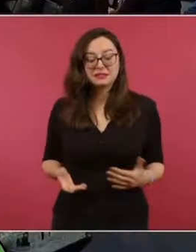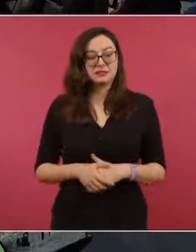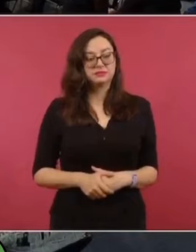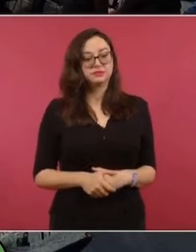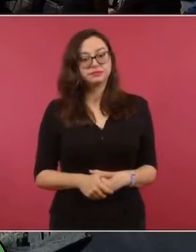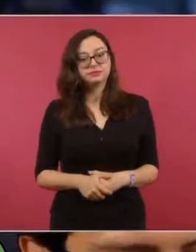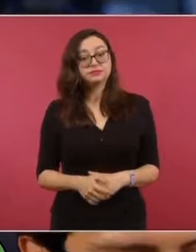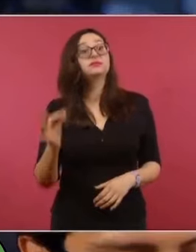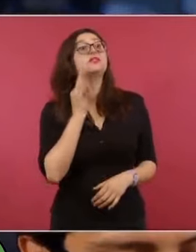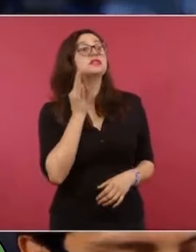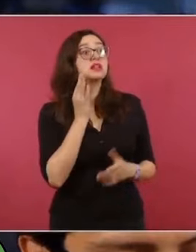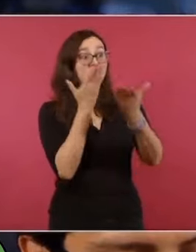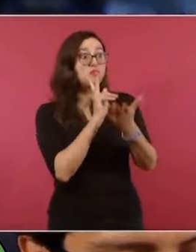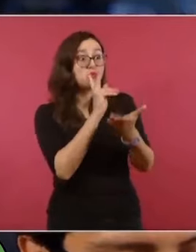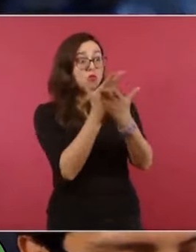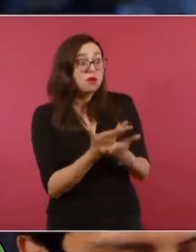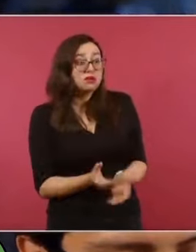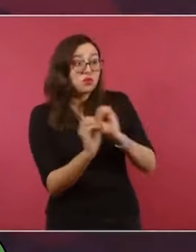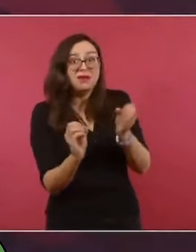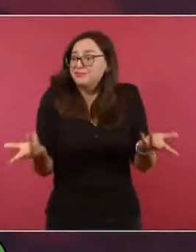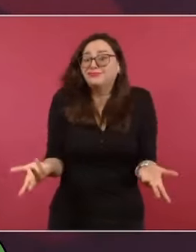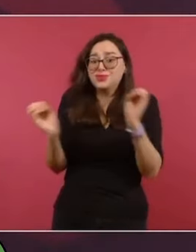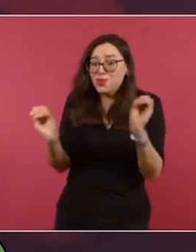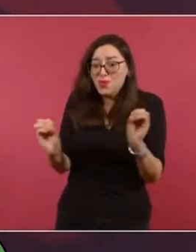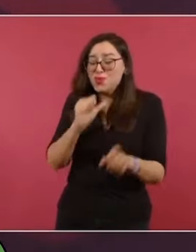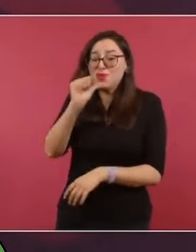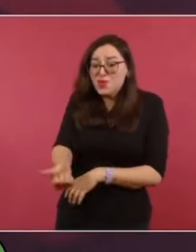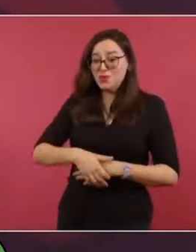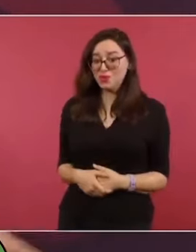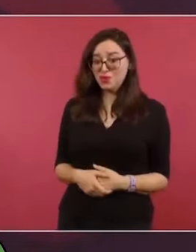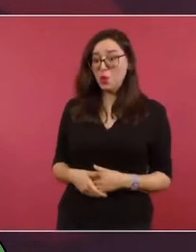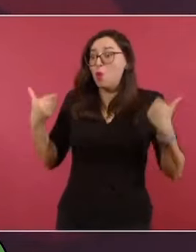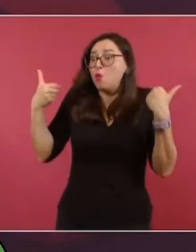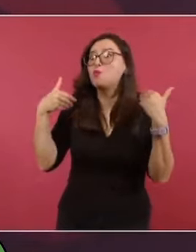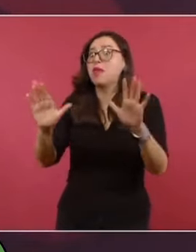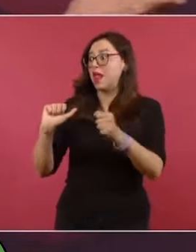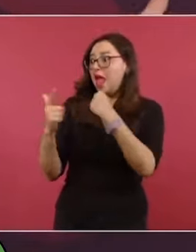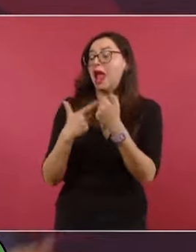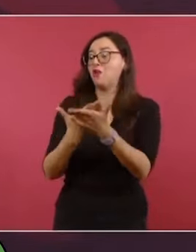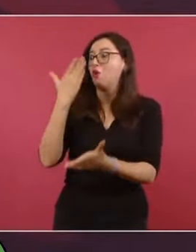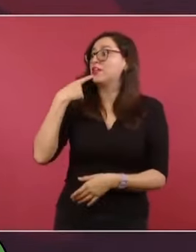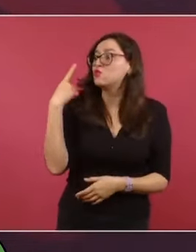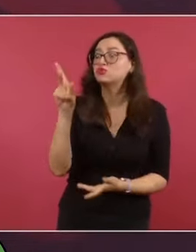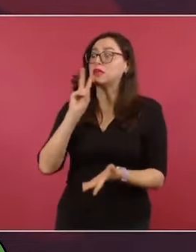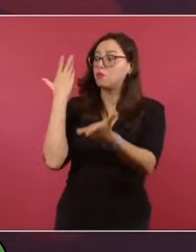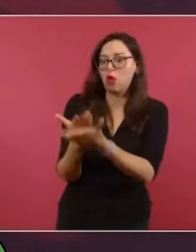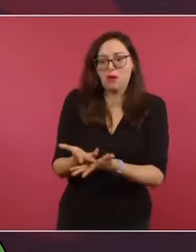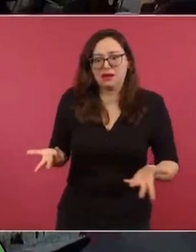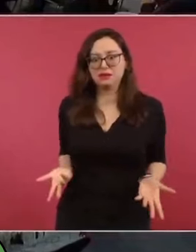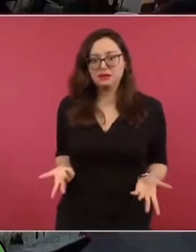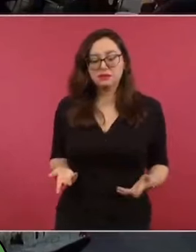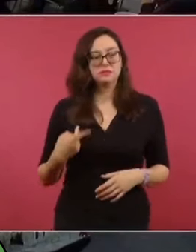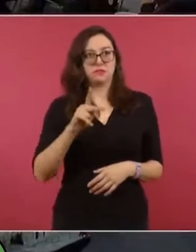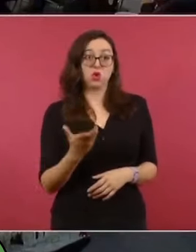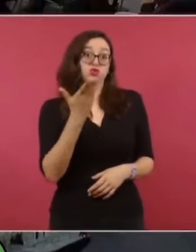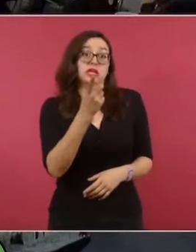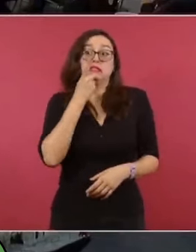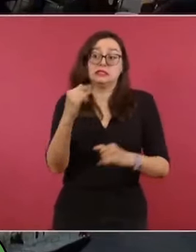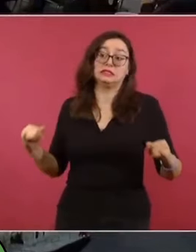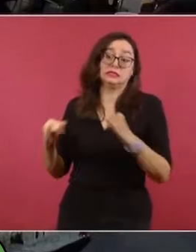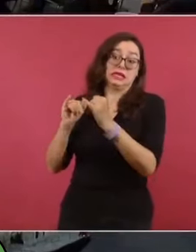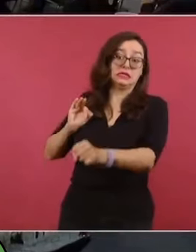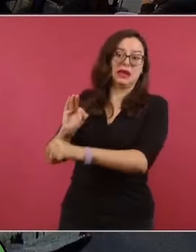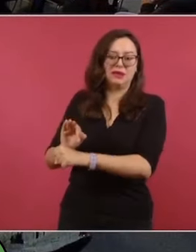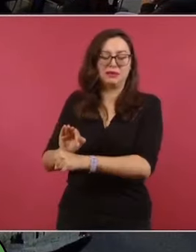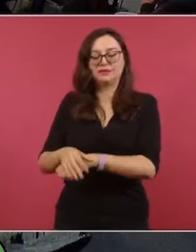No está en la Fiscalía General de la República. No, no está. No está. Si hubiese una acusación, ¿cómo no vamos a actuar? Bueno, porque ha dicho que se blinda la institución y tal vez estaría